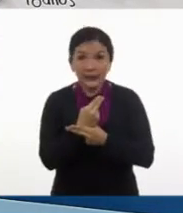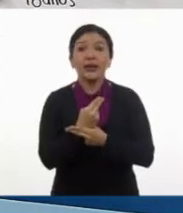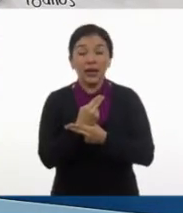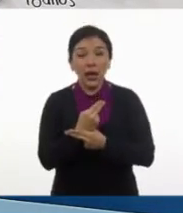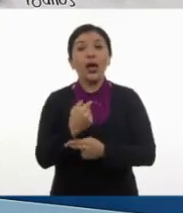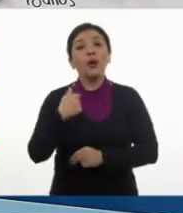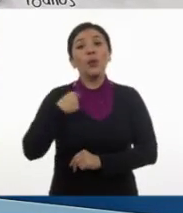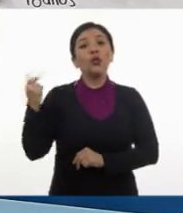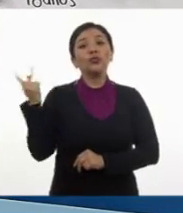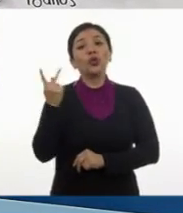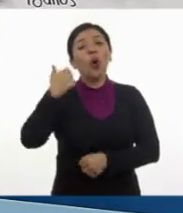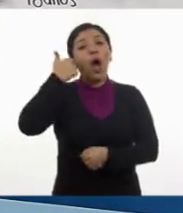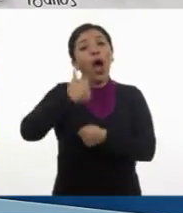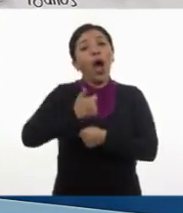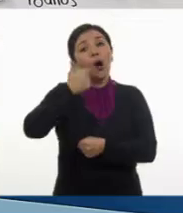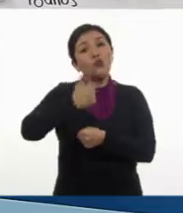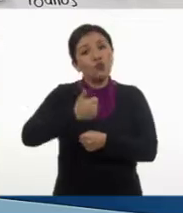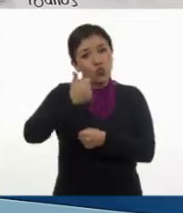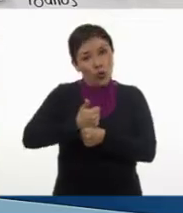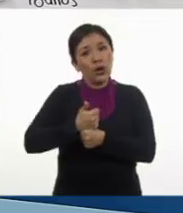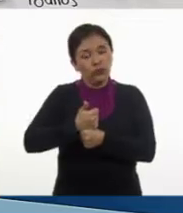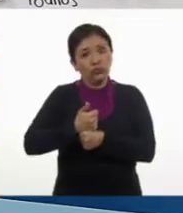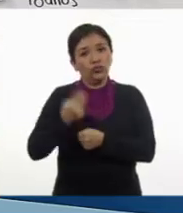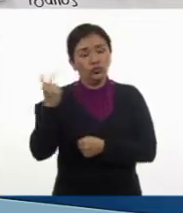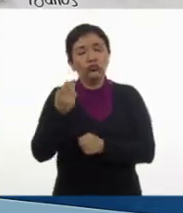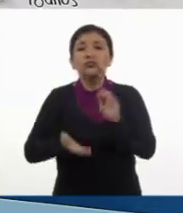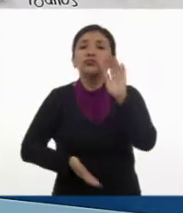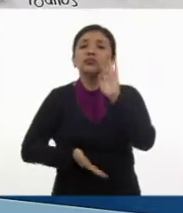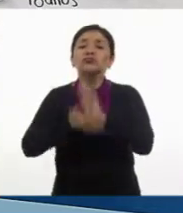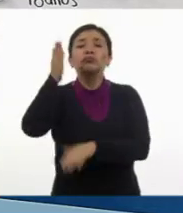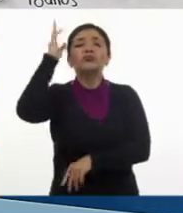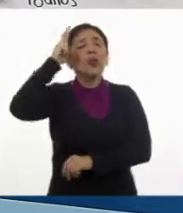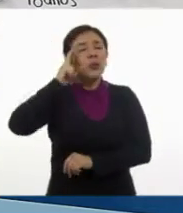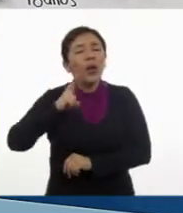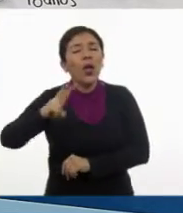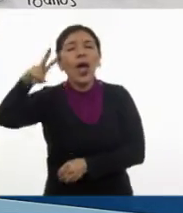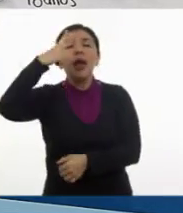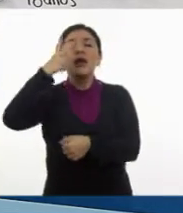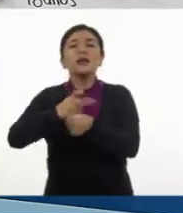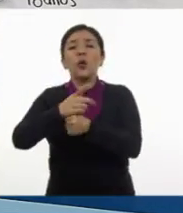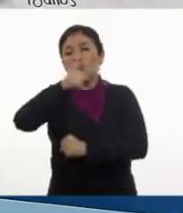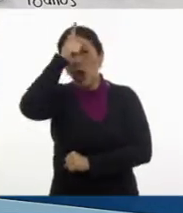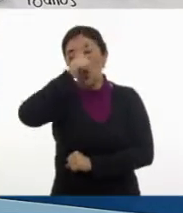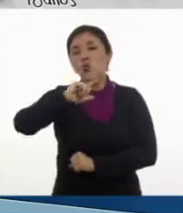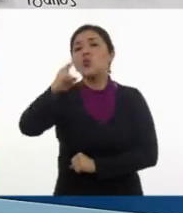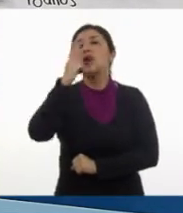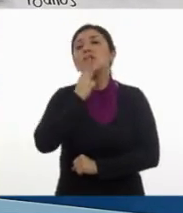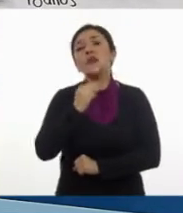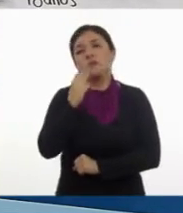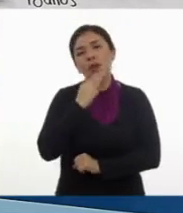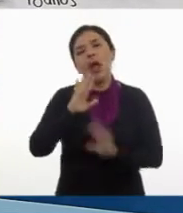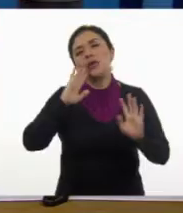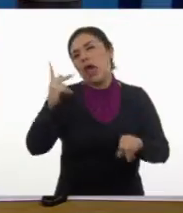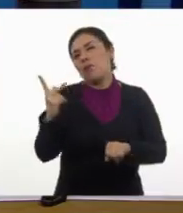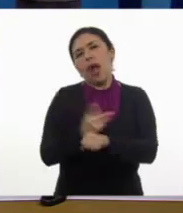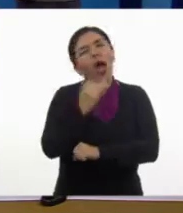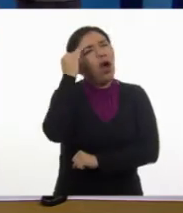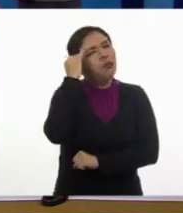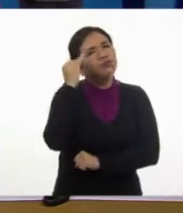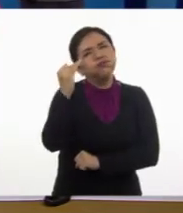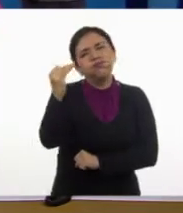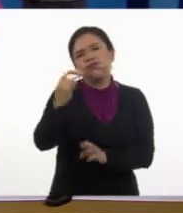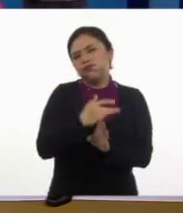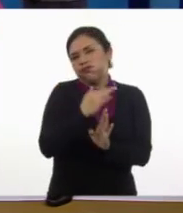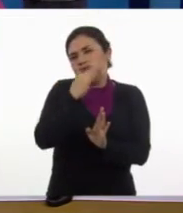se fueron a su segunda luna de mil. Pero pues es que ya había pasado mucho tiempo.